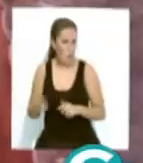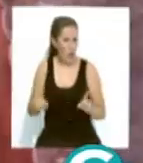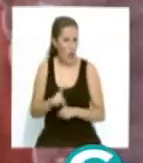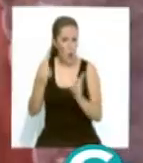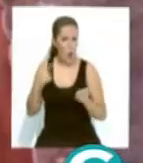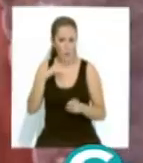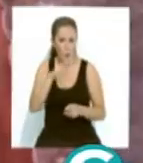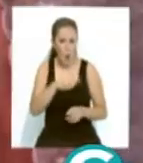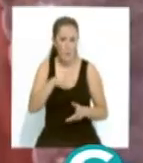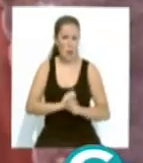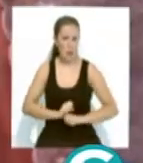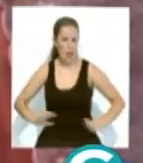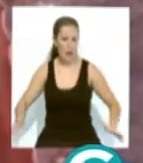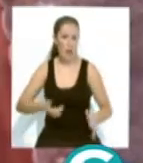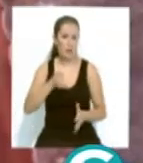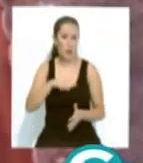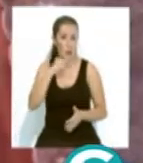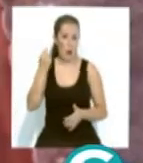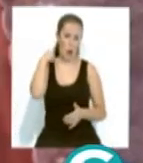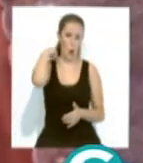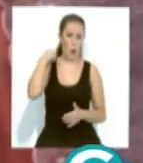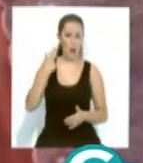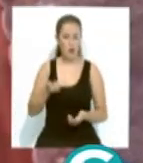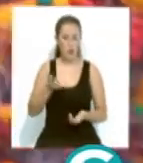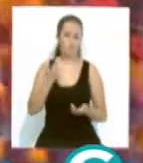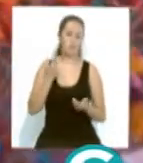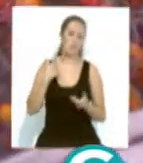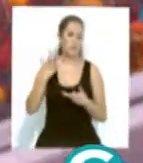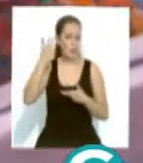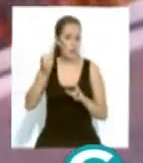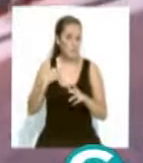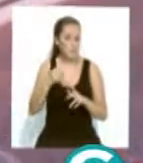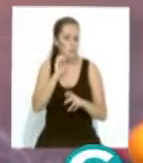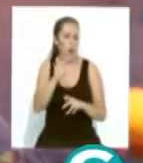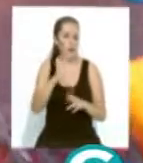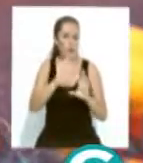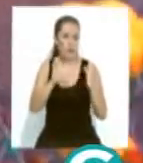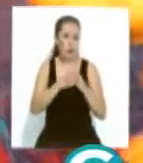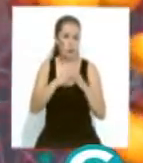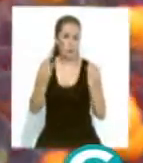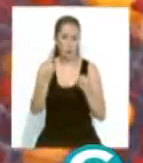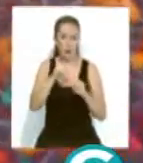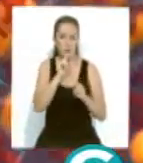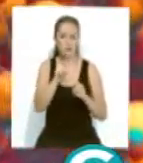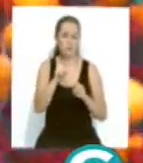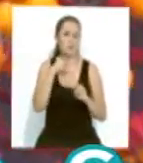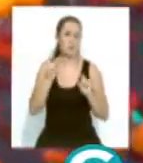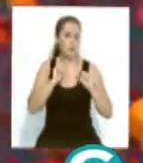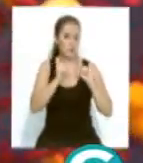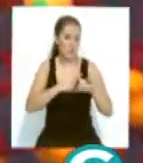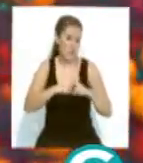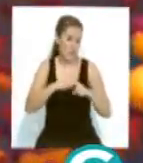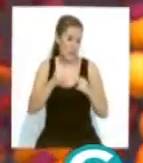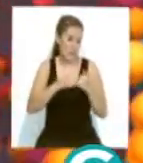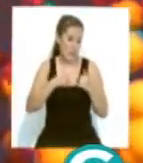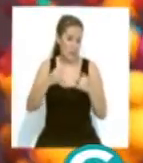vómitos, diarreas, dolor en el cuello y fiebre alta. Según el portavoz de la Junta en esta crisis, José Miguel Cisneros, este